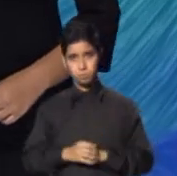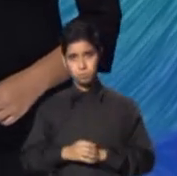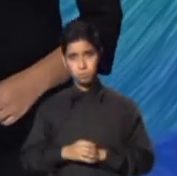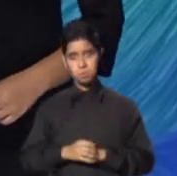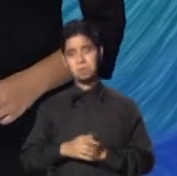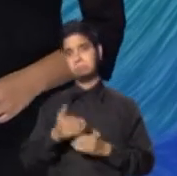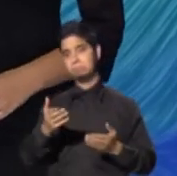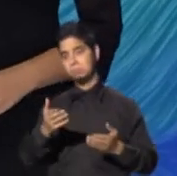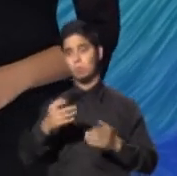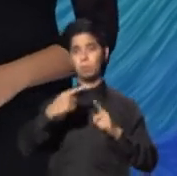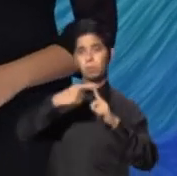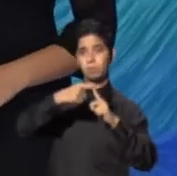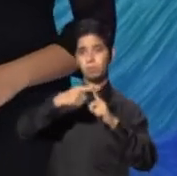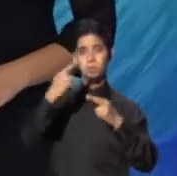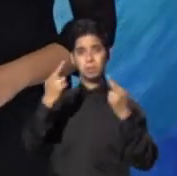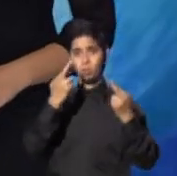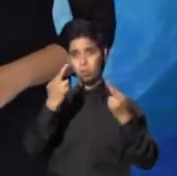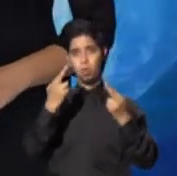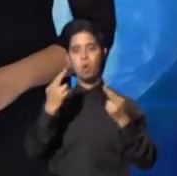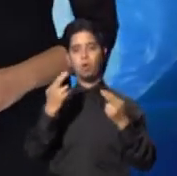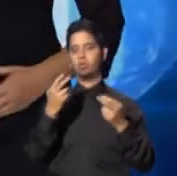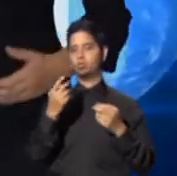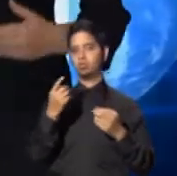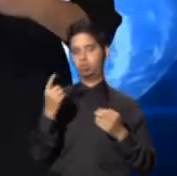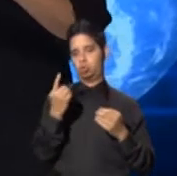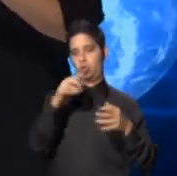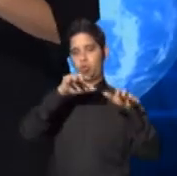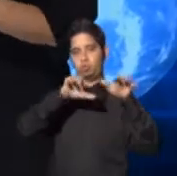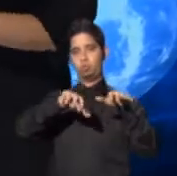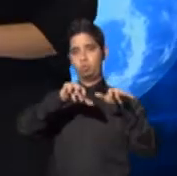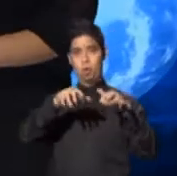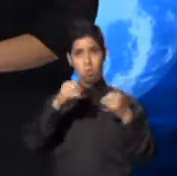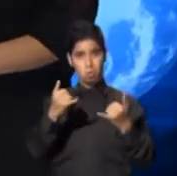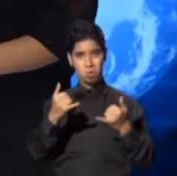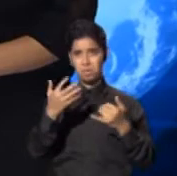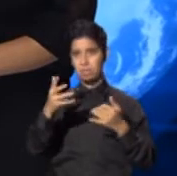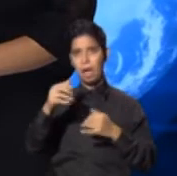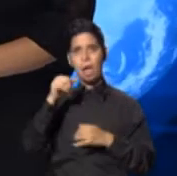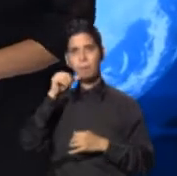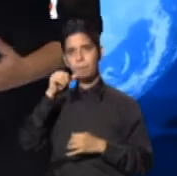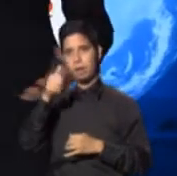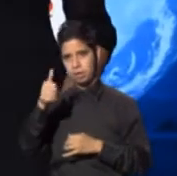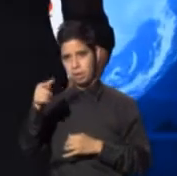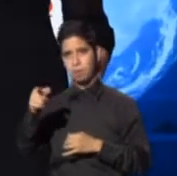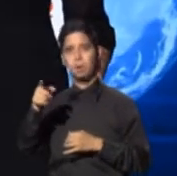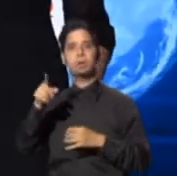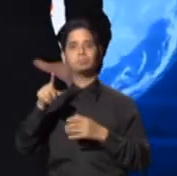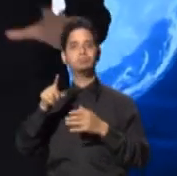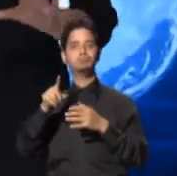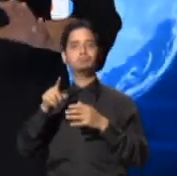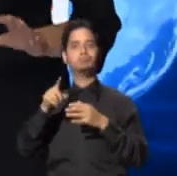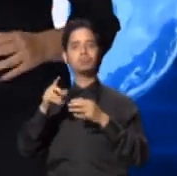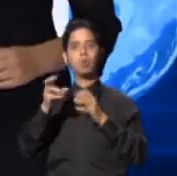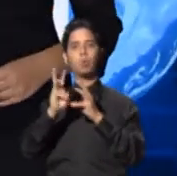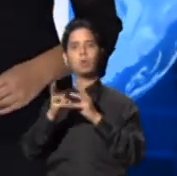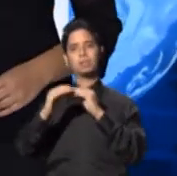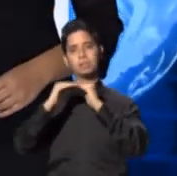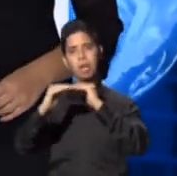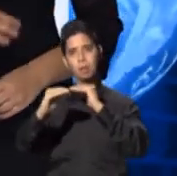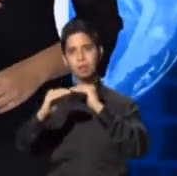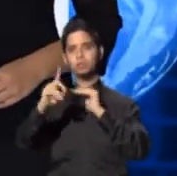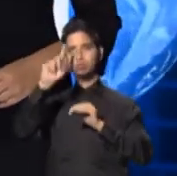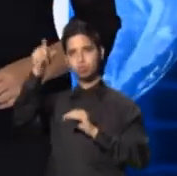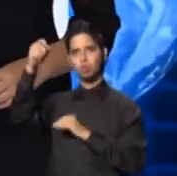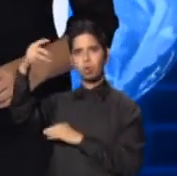esa actividad de lluvia solamente la vamos a tener el día de hoy. Ya mañana vamos a volver a las condiciones mayormente estables, cielos mayormente